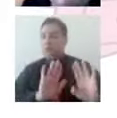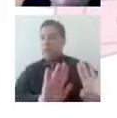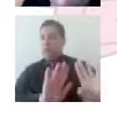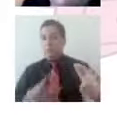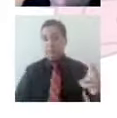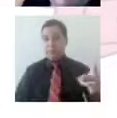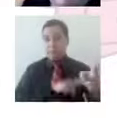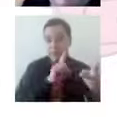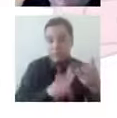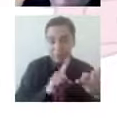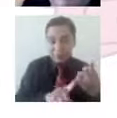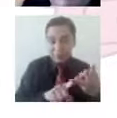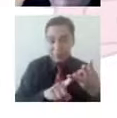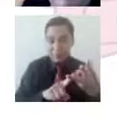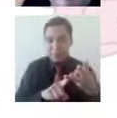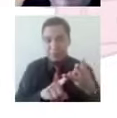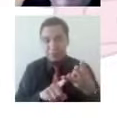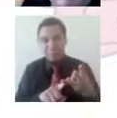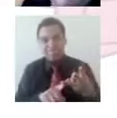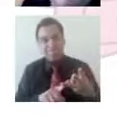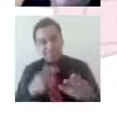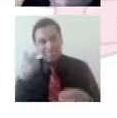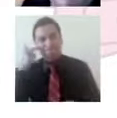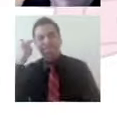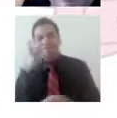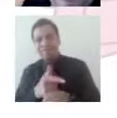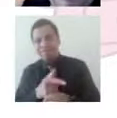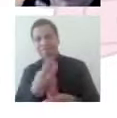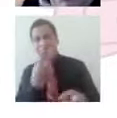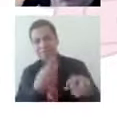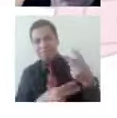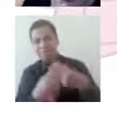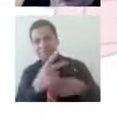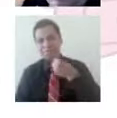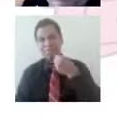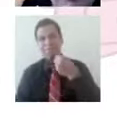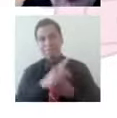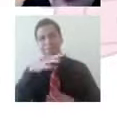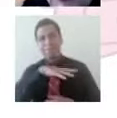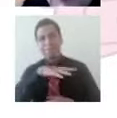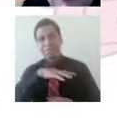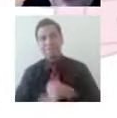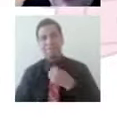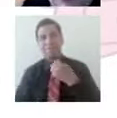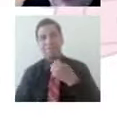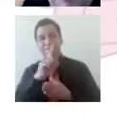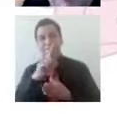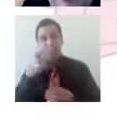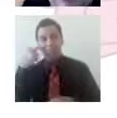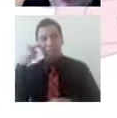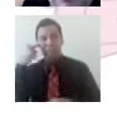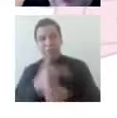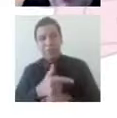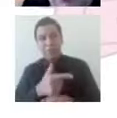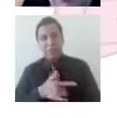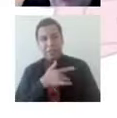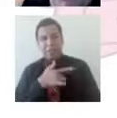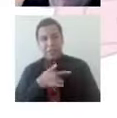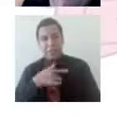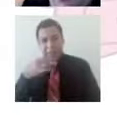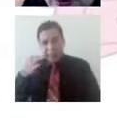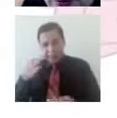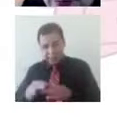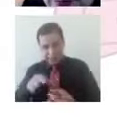podemos identificar que hay una situación que nos está afectando, pero uno, o no nos sentimos preparados todavía para resolverlo,